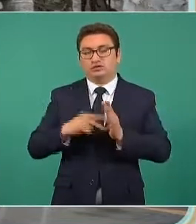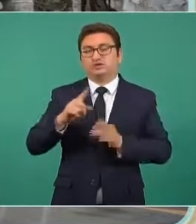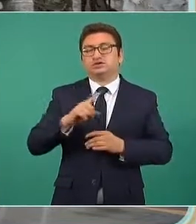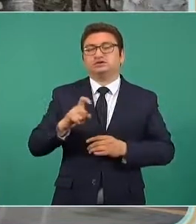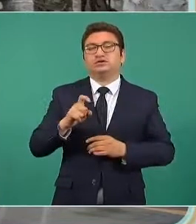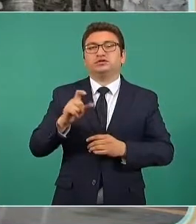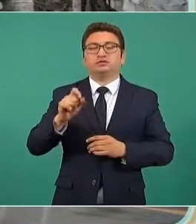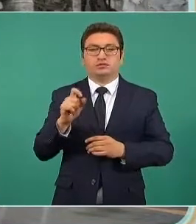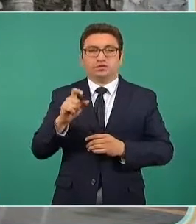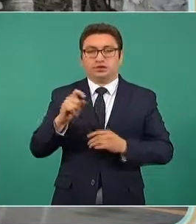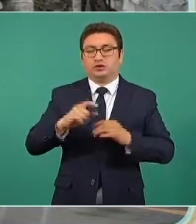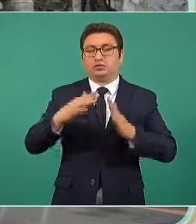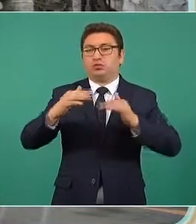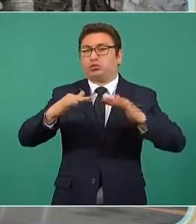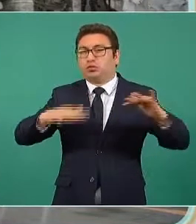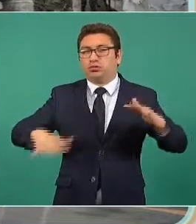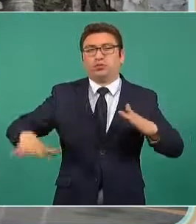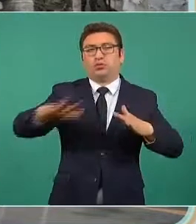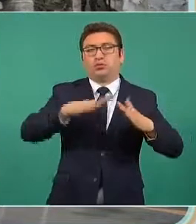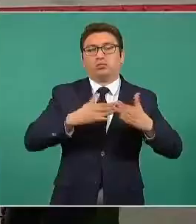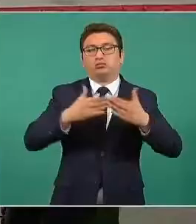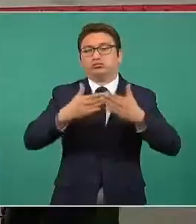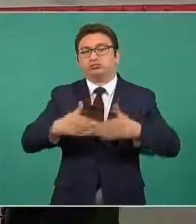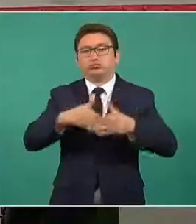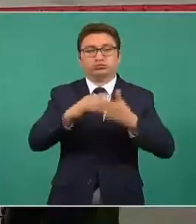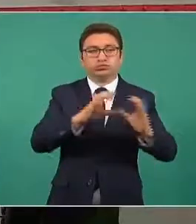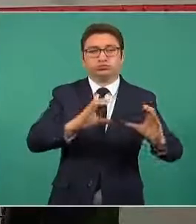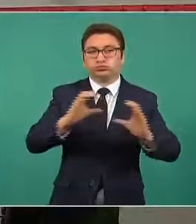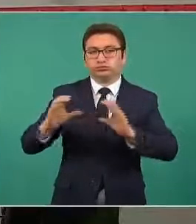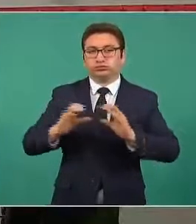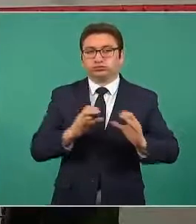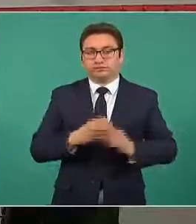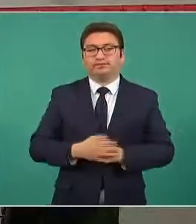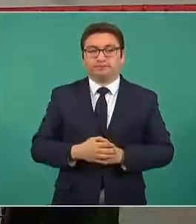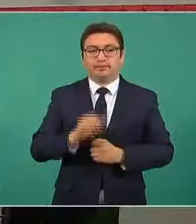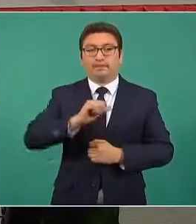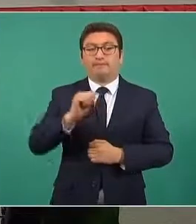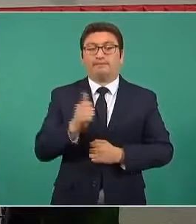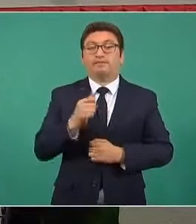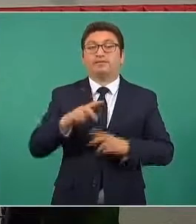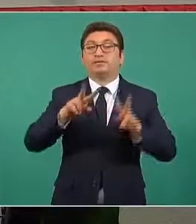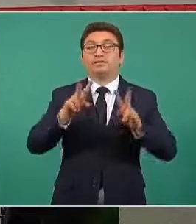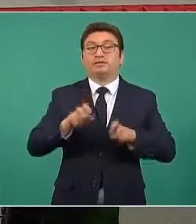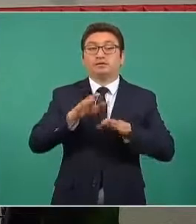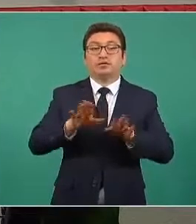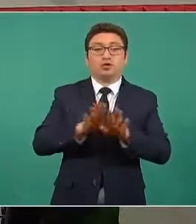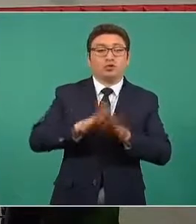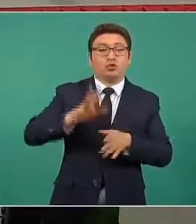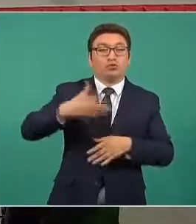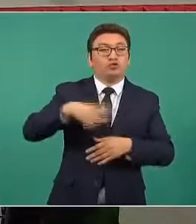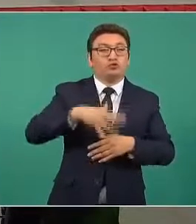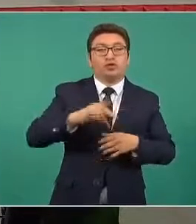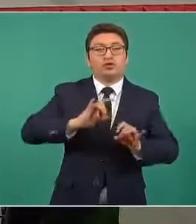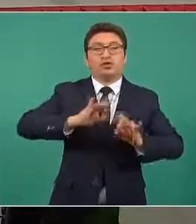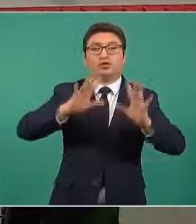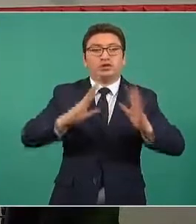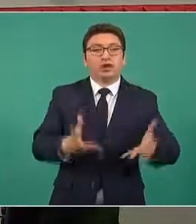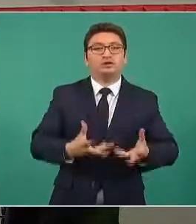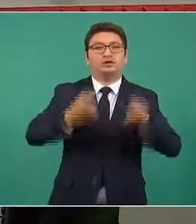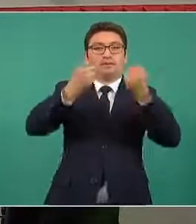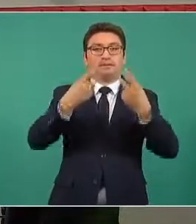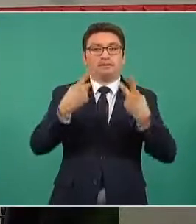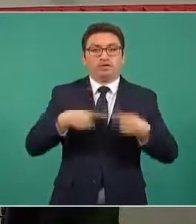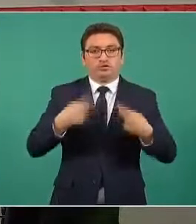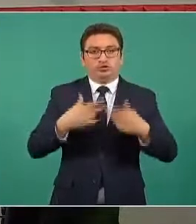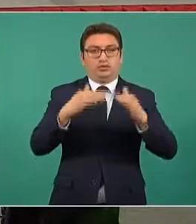patrullajes a recintos portuarios. La que sigue, por favor. En lo que se refiere a operaciones de búsqueda y rescate, salvaguarda de la vida